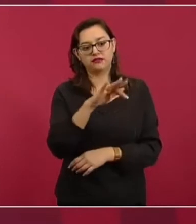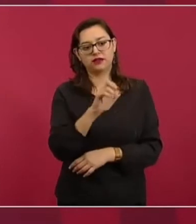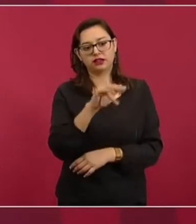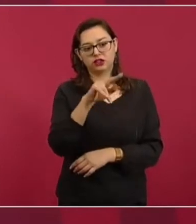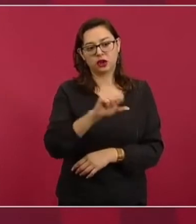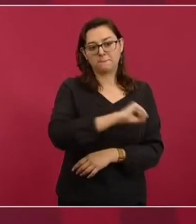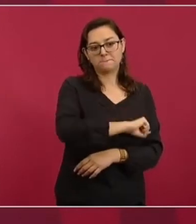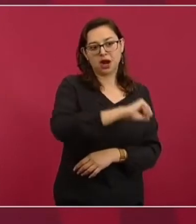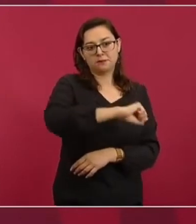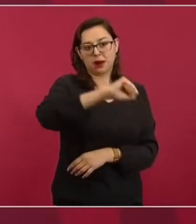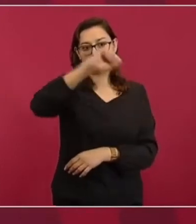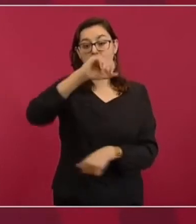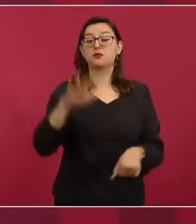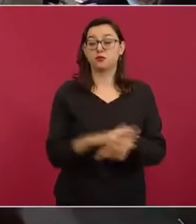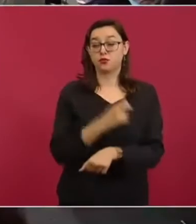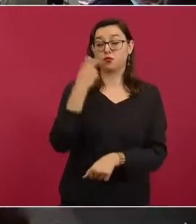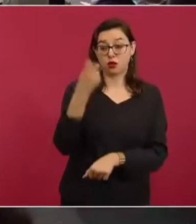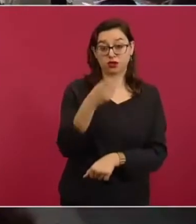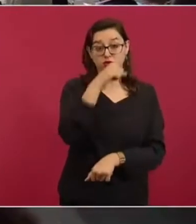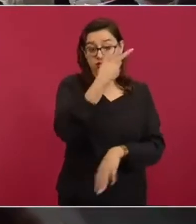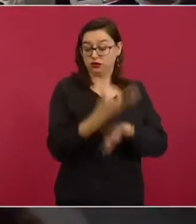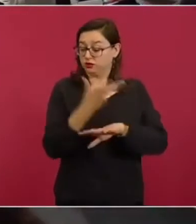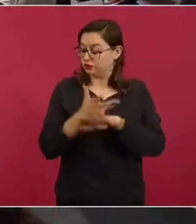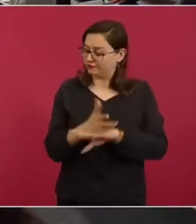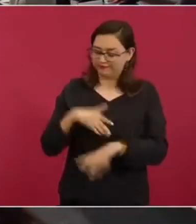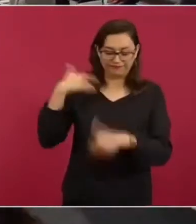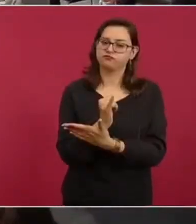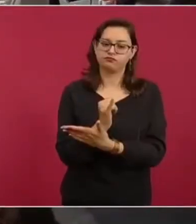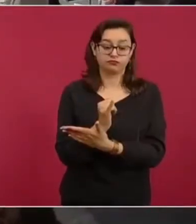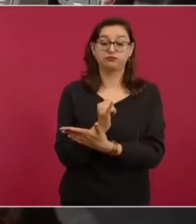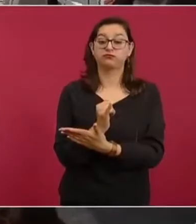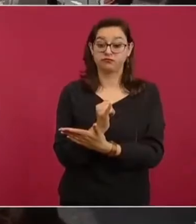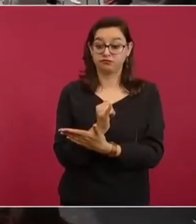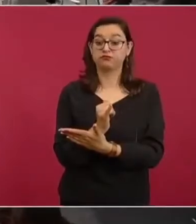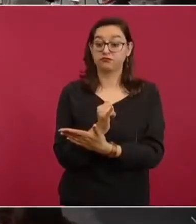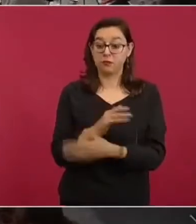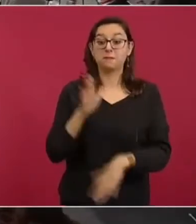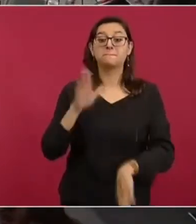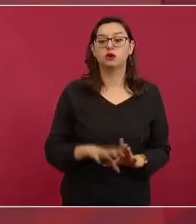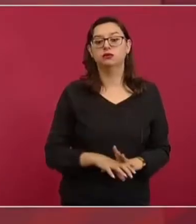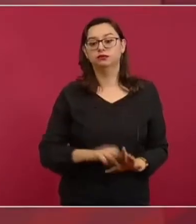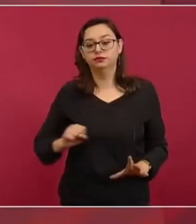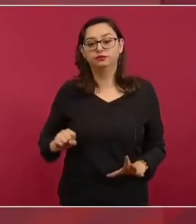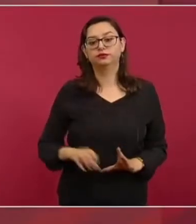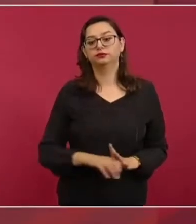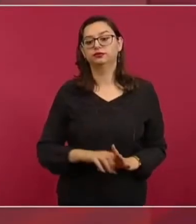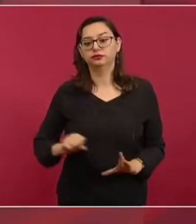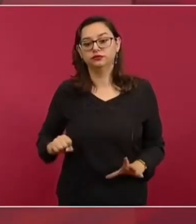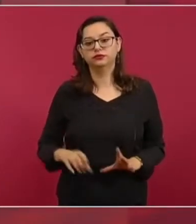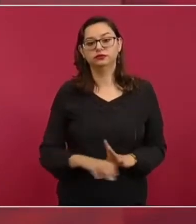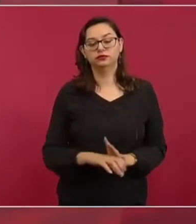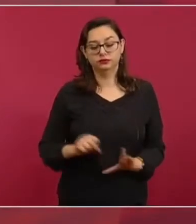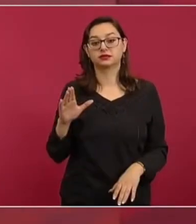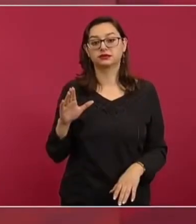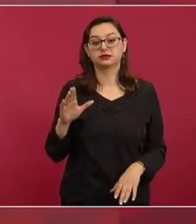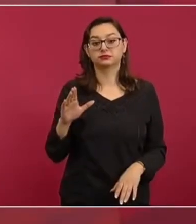medidas, van a tener que extraer más petróleo o sacar de sus reservas